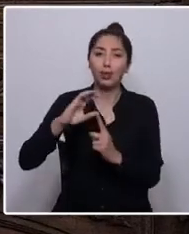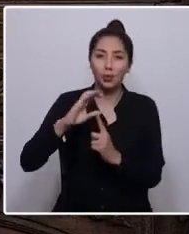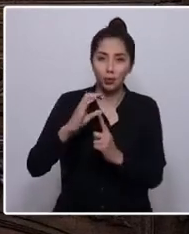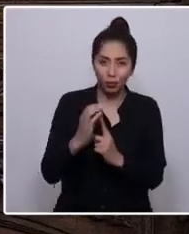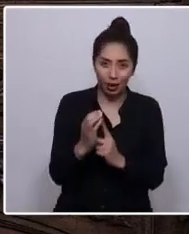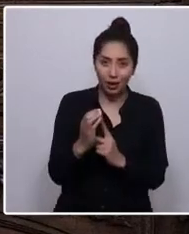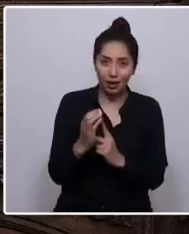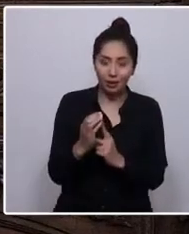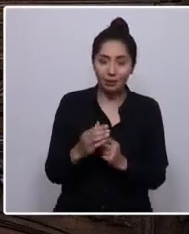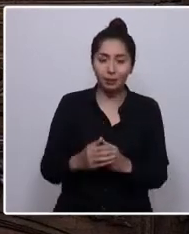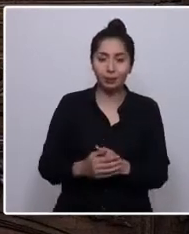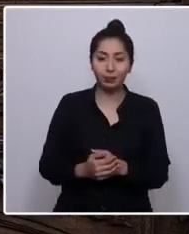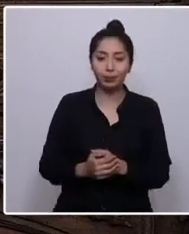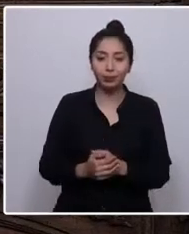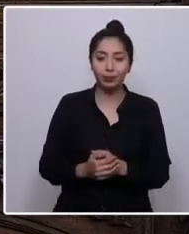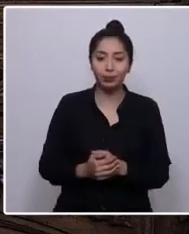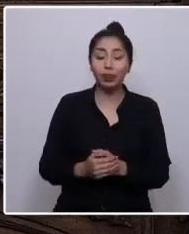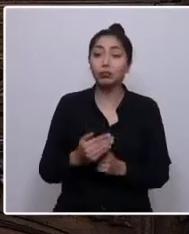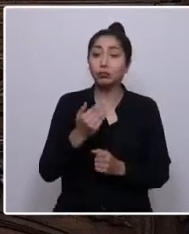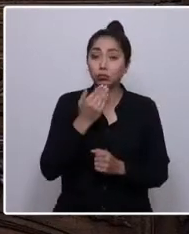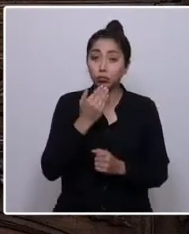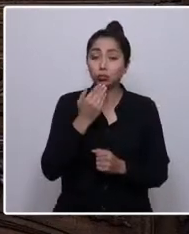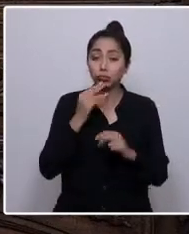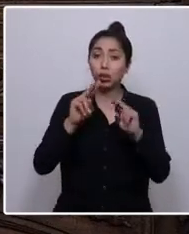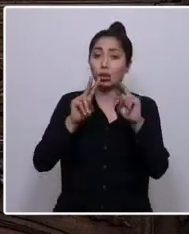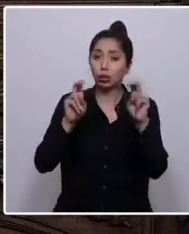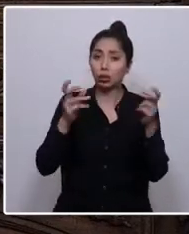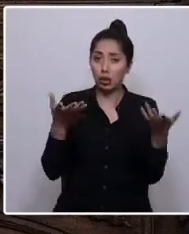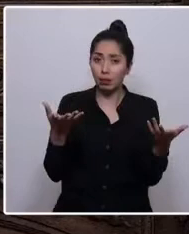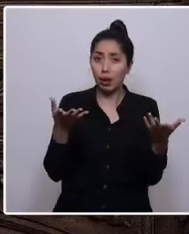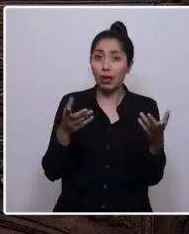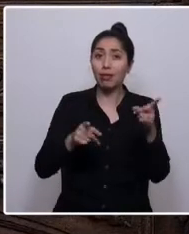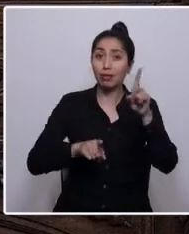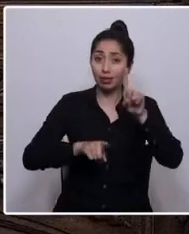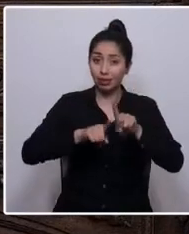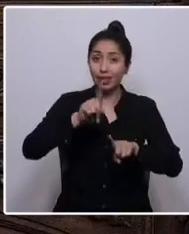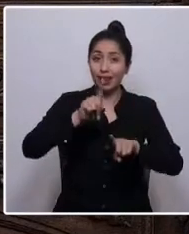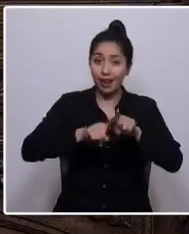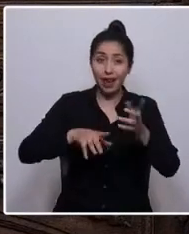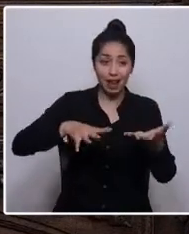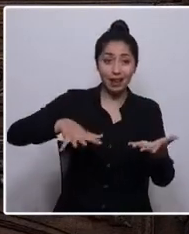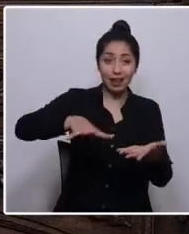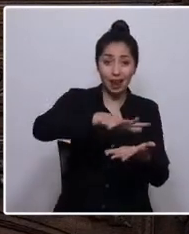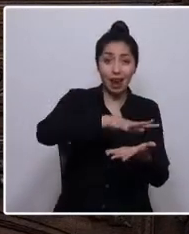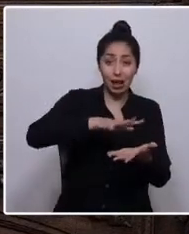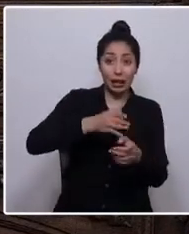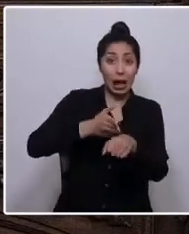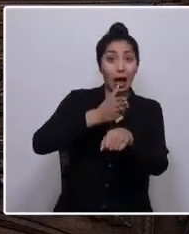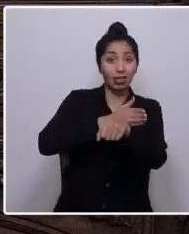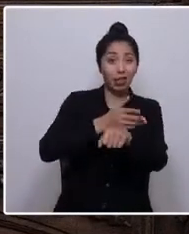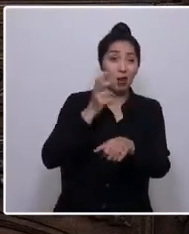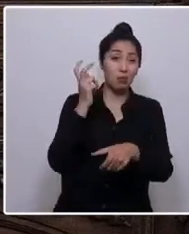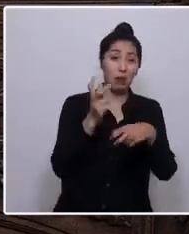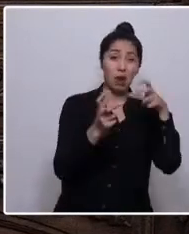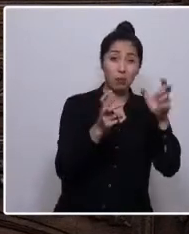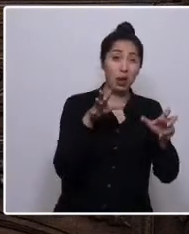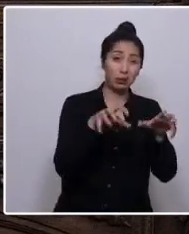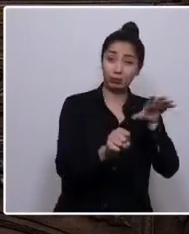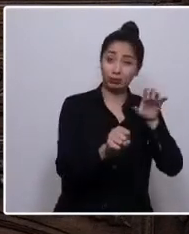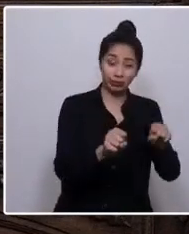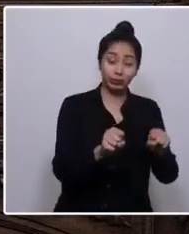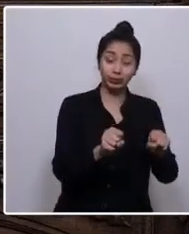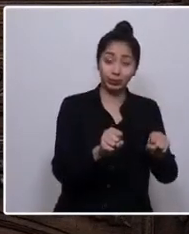entre ellos el tema de las tierras reclamadas como usurpadas. Un